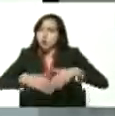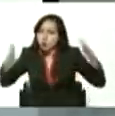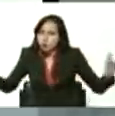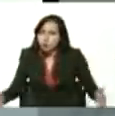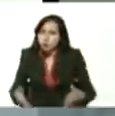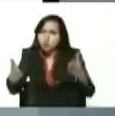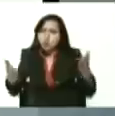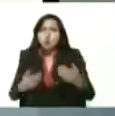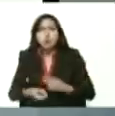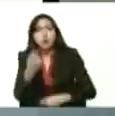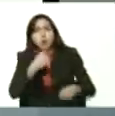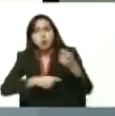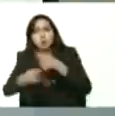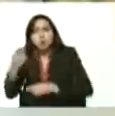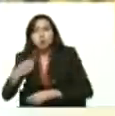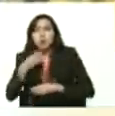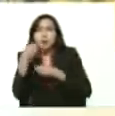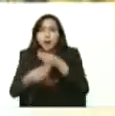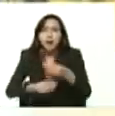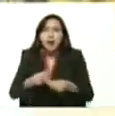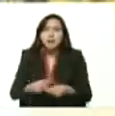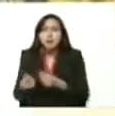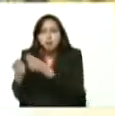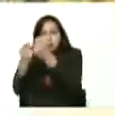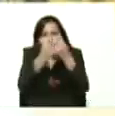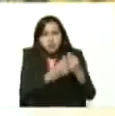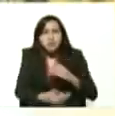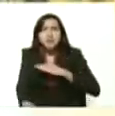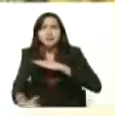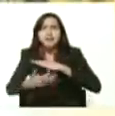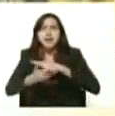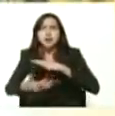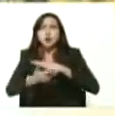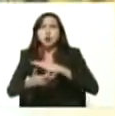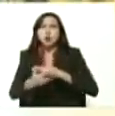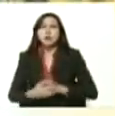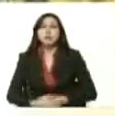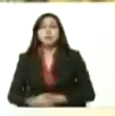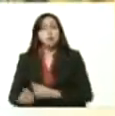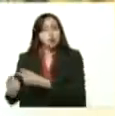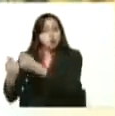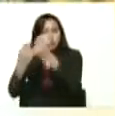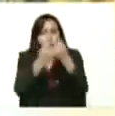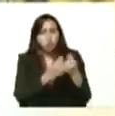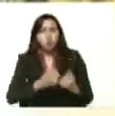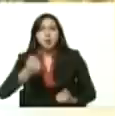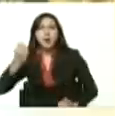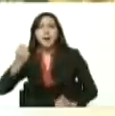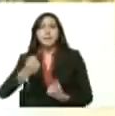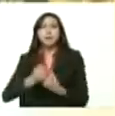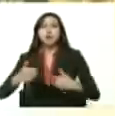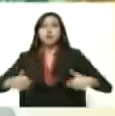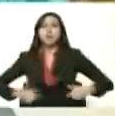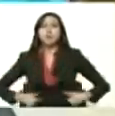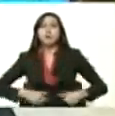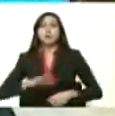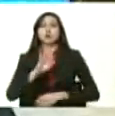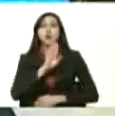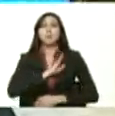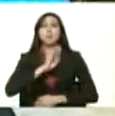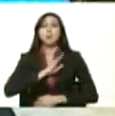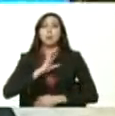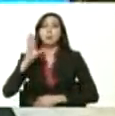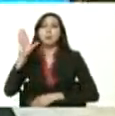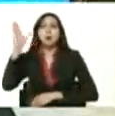financiero, monetario, tecnológico, una economía sustentada en nuestro propio esfuerzo, en nuestras propias